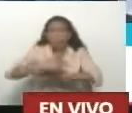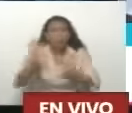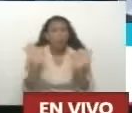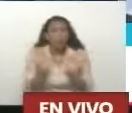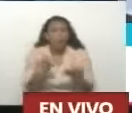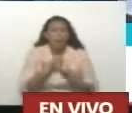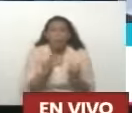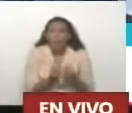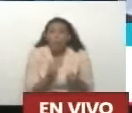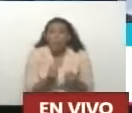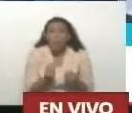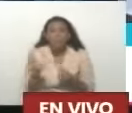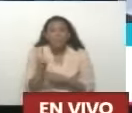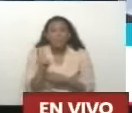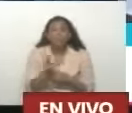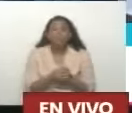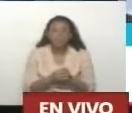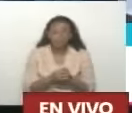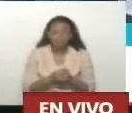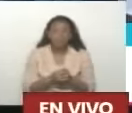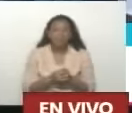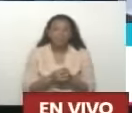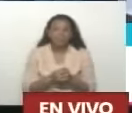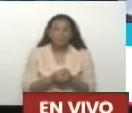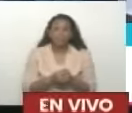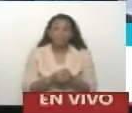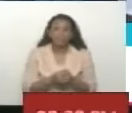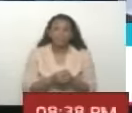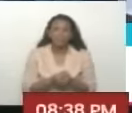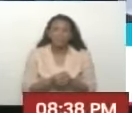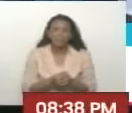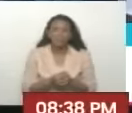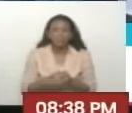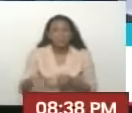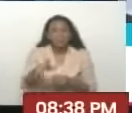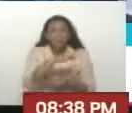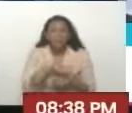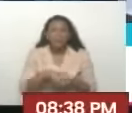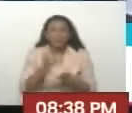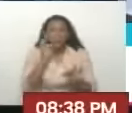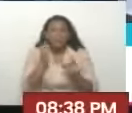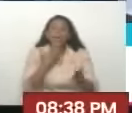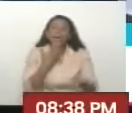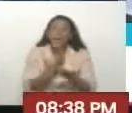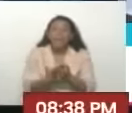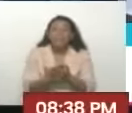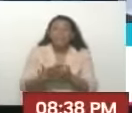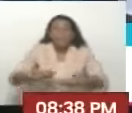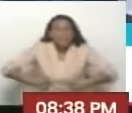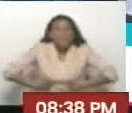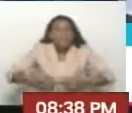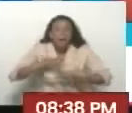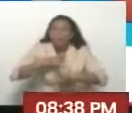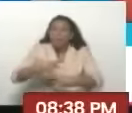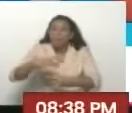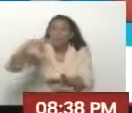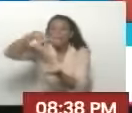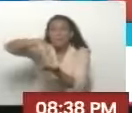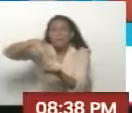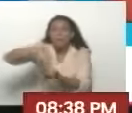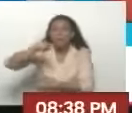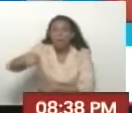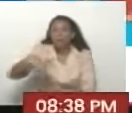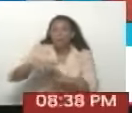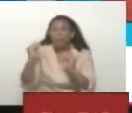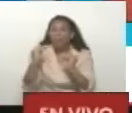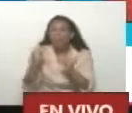Sin embargo Venezuela fue Ejemplo exitoso De cómo atender la pandemia Y fue gracias A la organización Del poder popular Y a